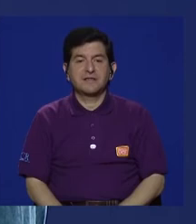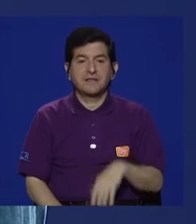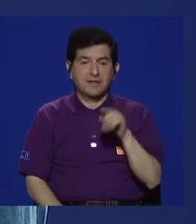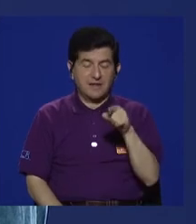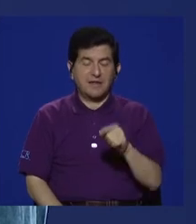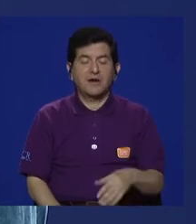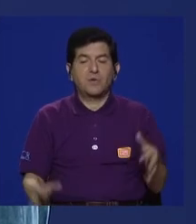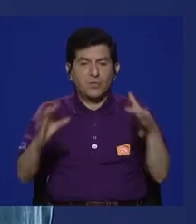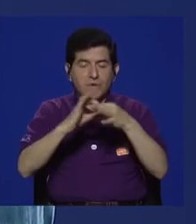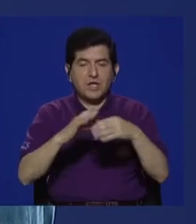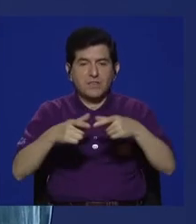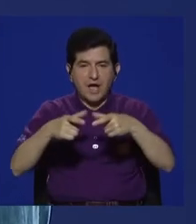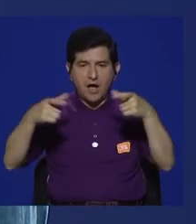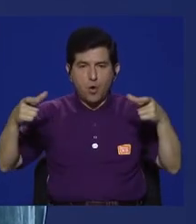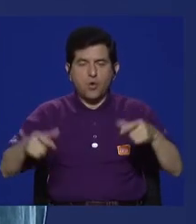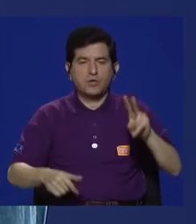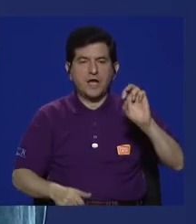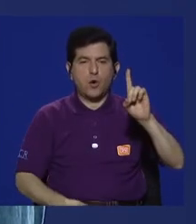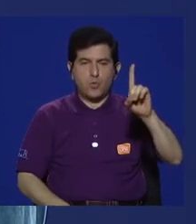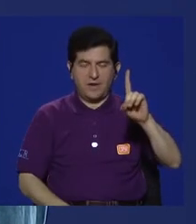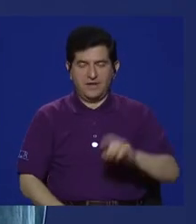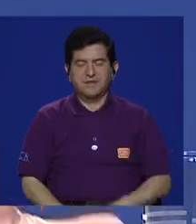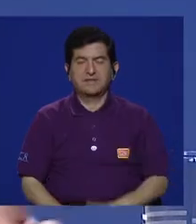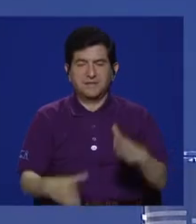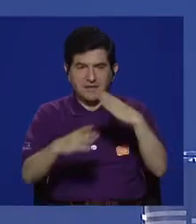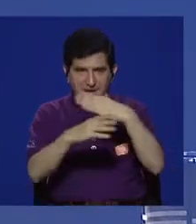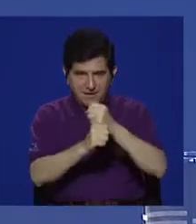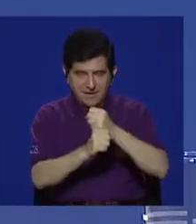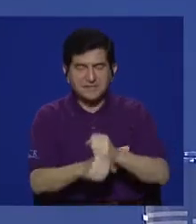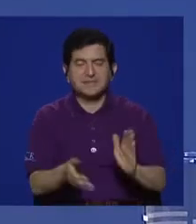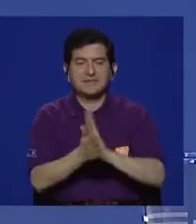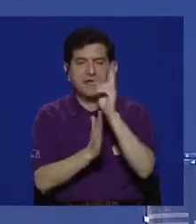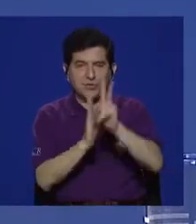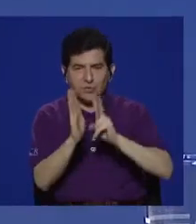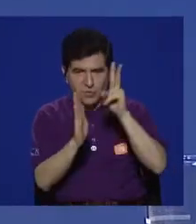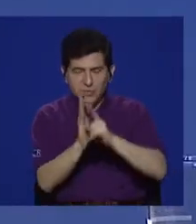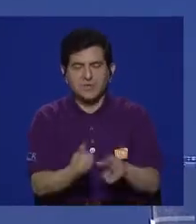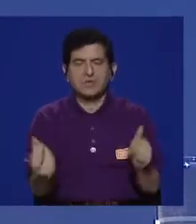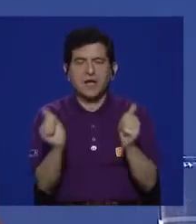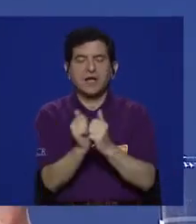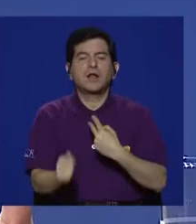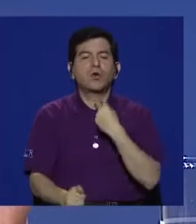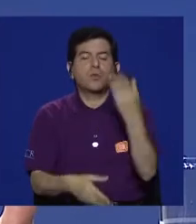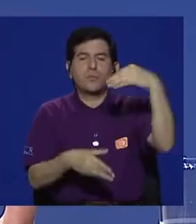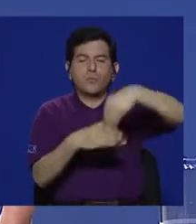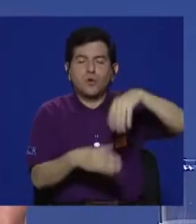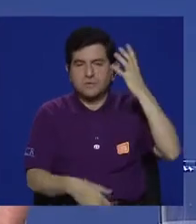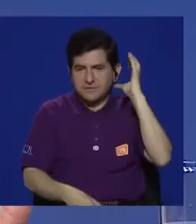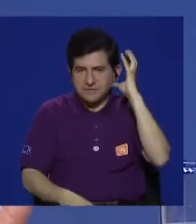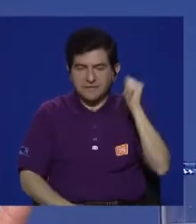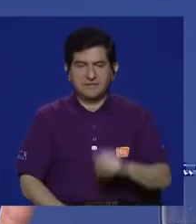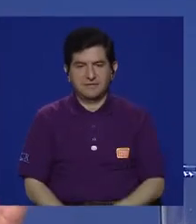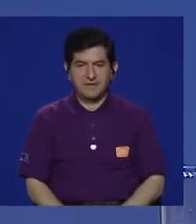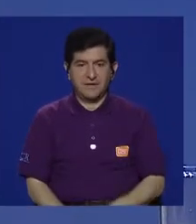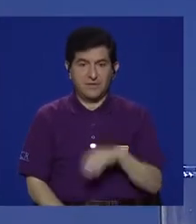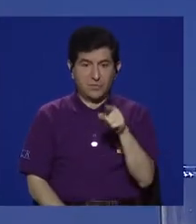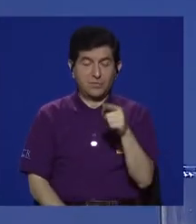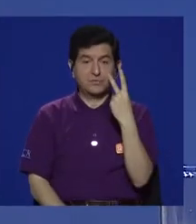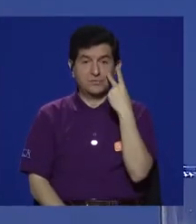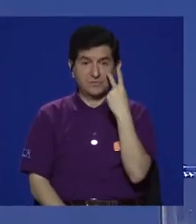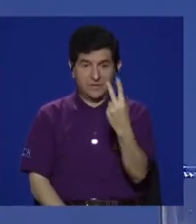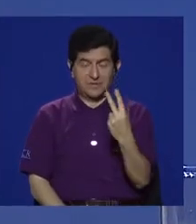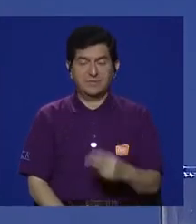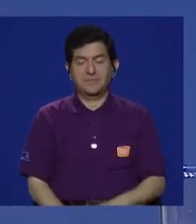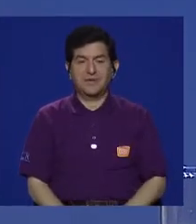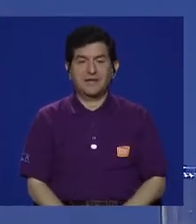productora inglesa en coproducción con Onda UNED, realizaron este documental con voz en la radio, el cual usted va a